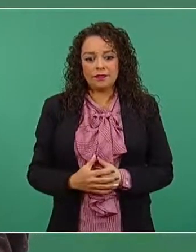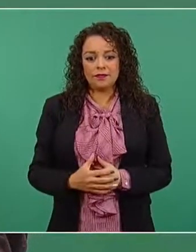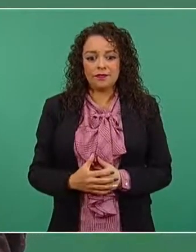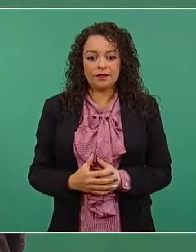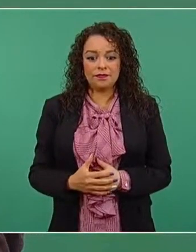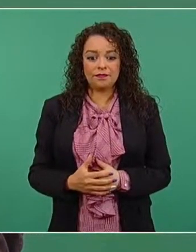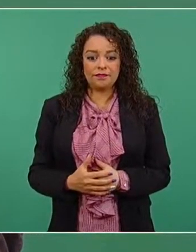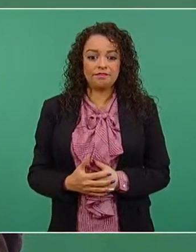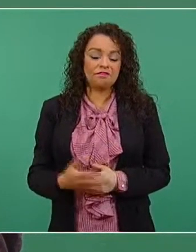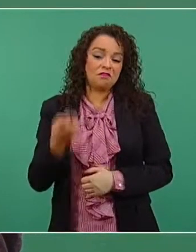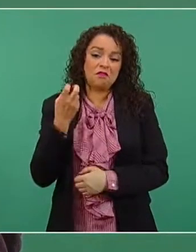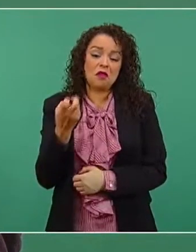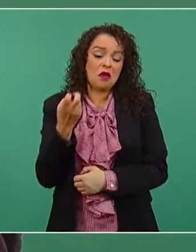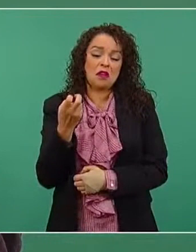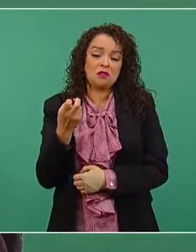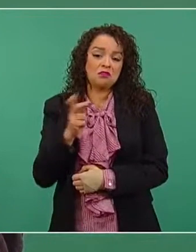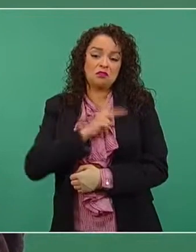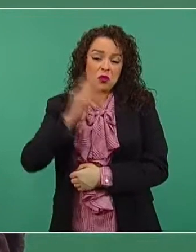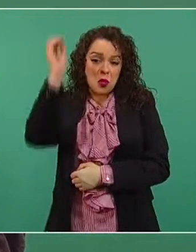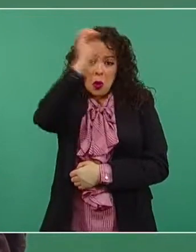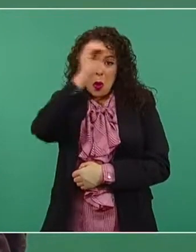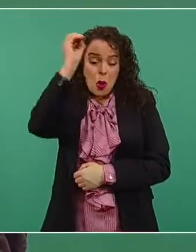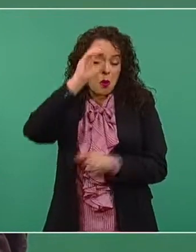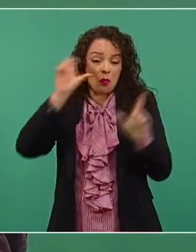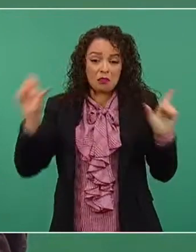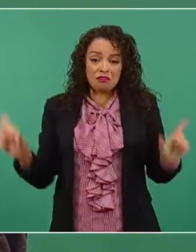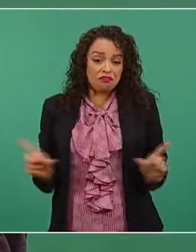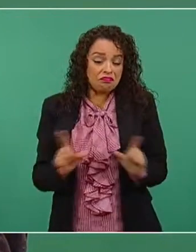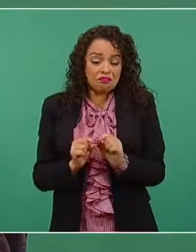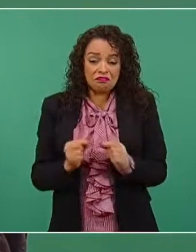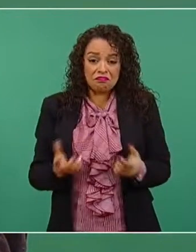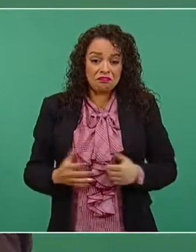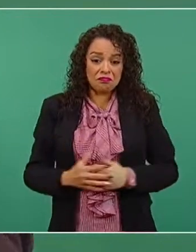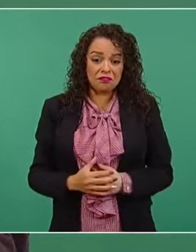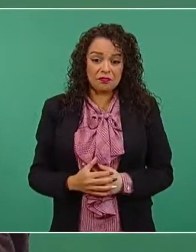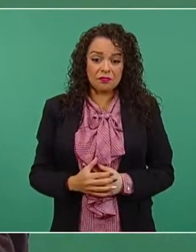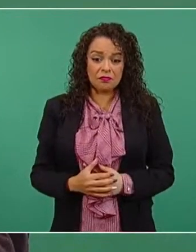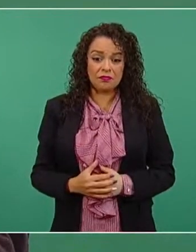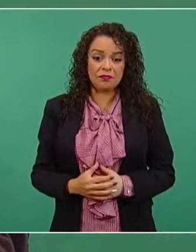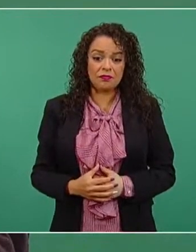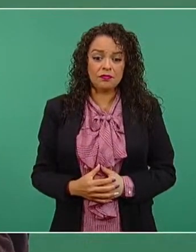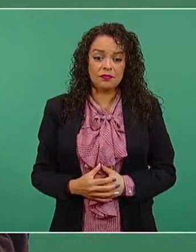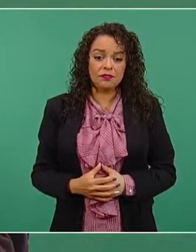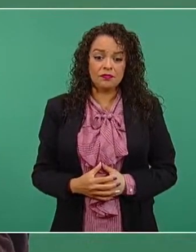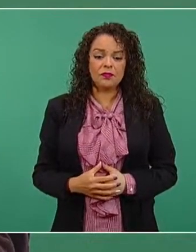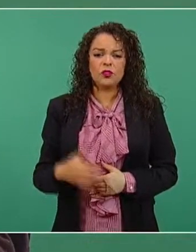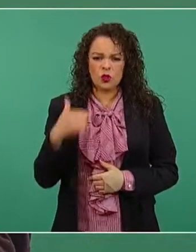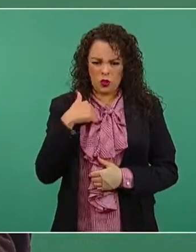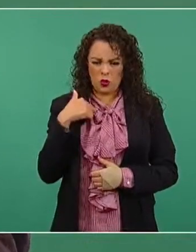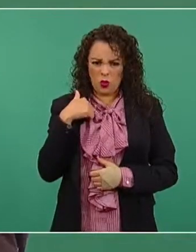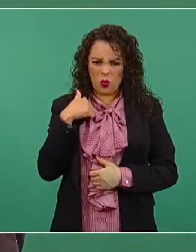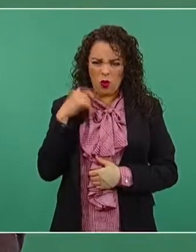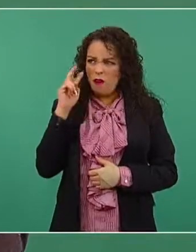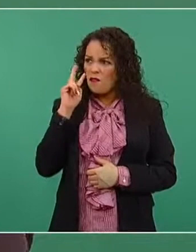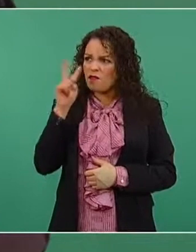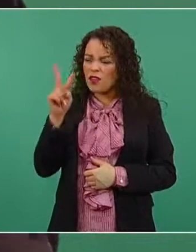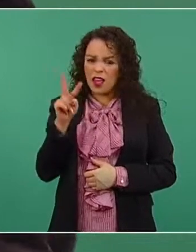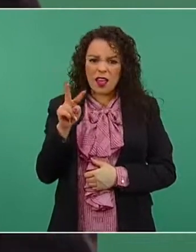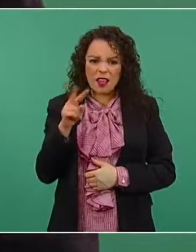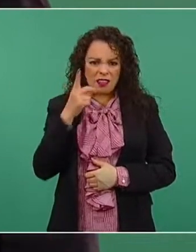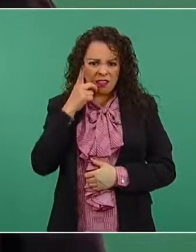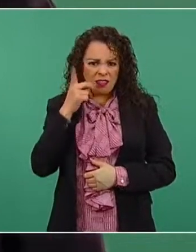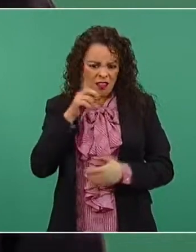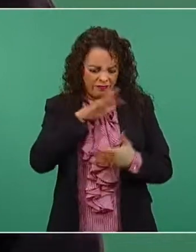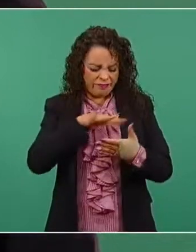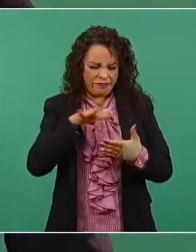Eso es lo que puedo comentar. Según leí, el dinero